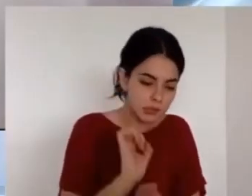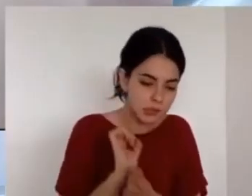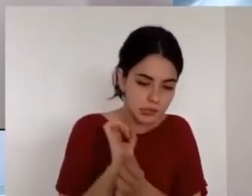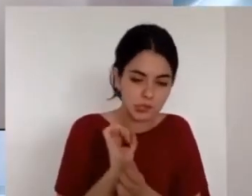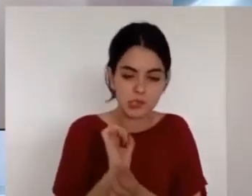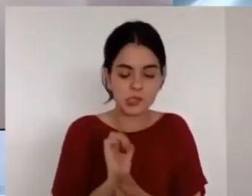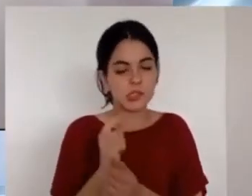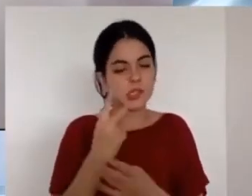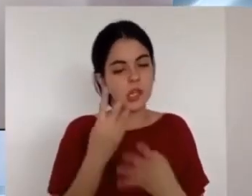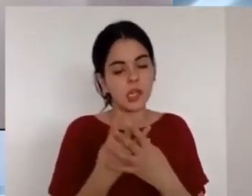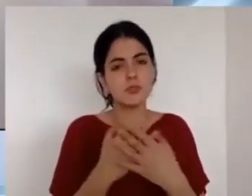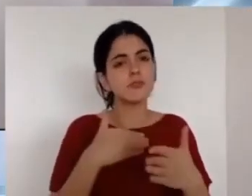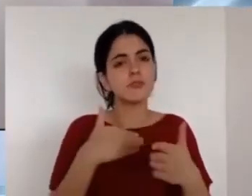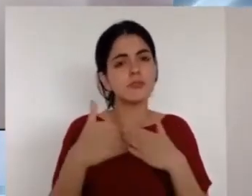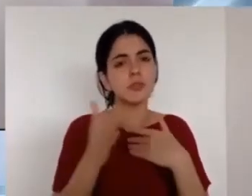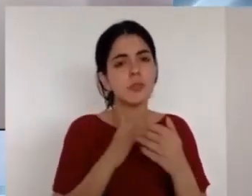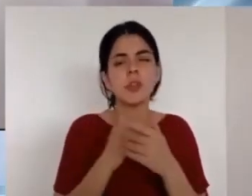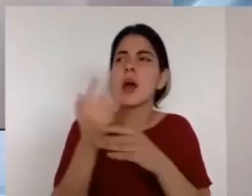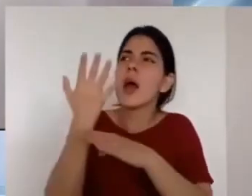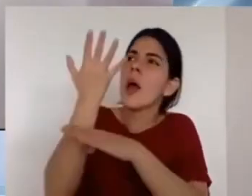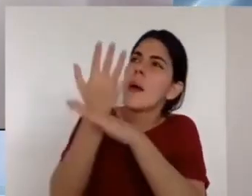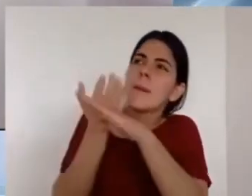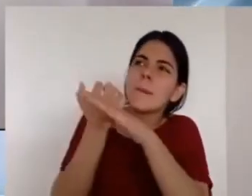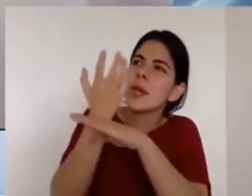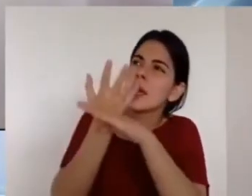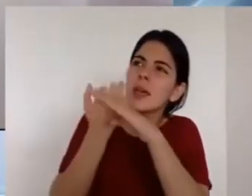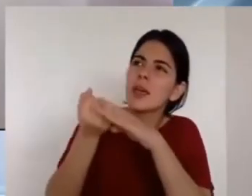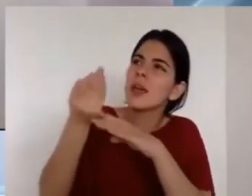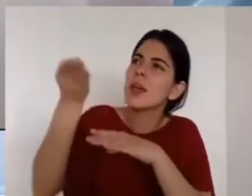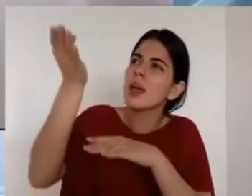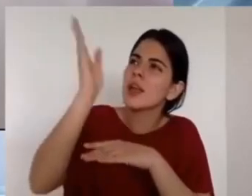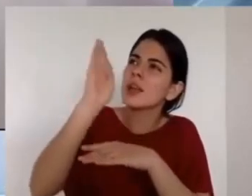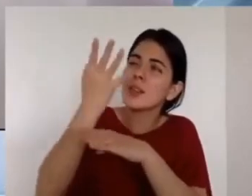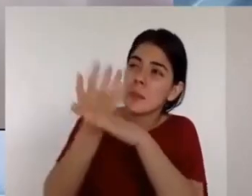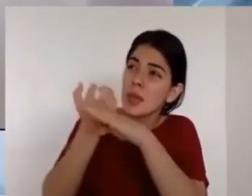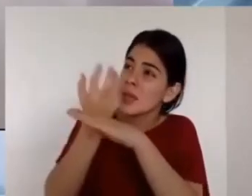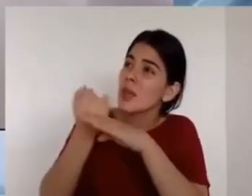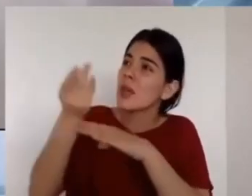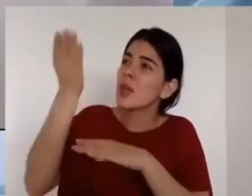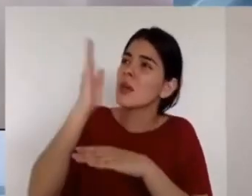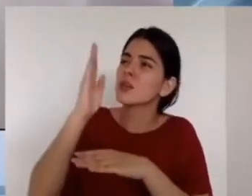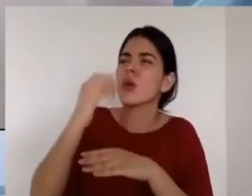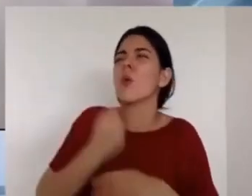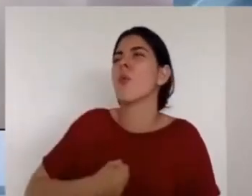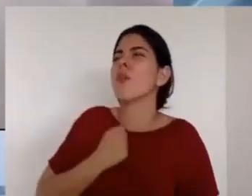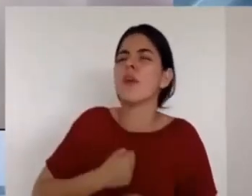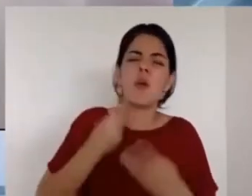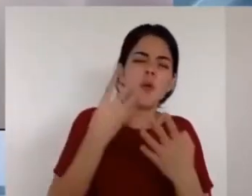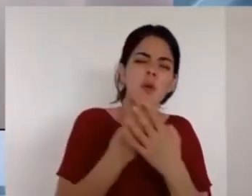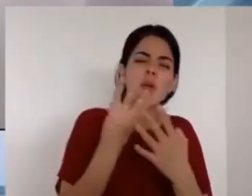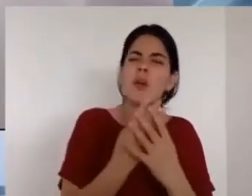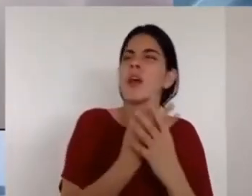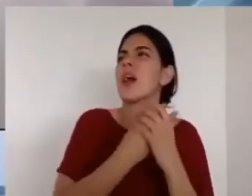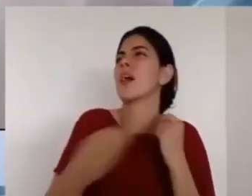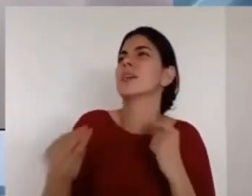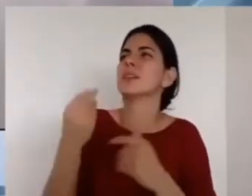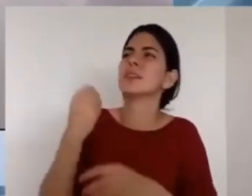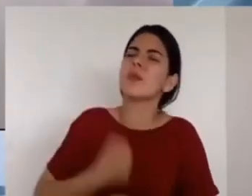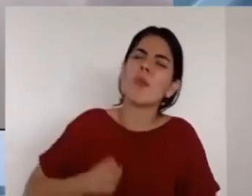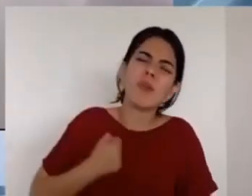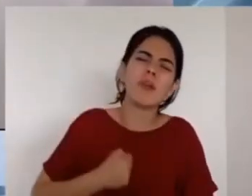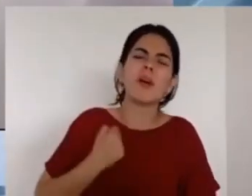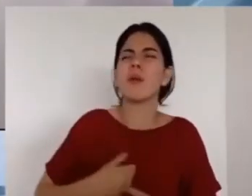y ese que tremendo ejemplo del apóstol Pablo él está pendiente de